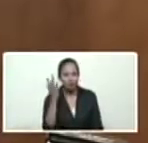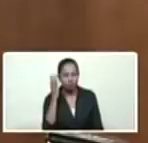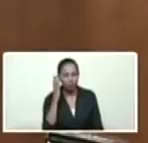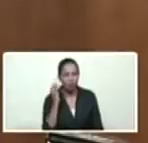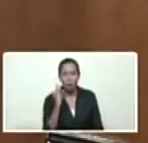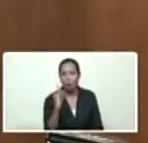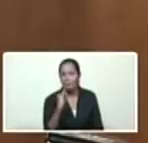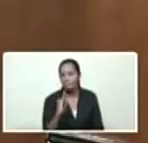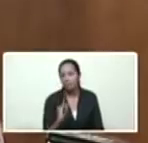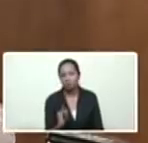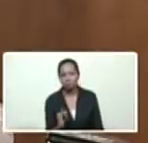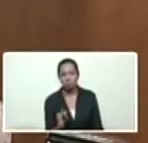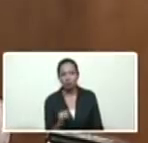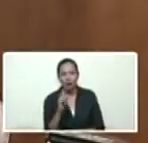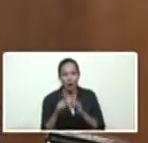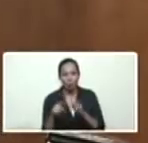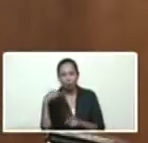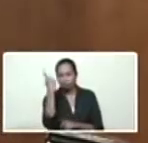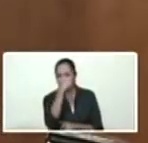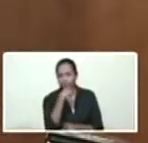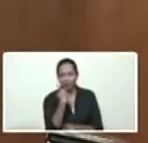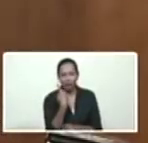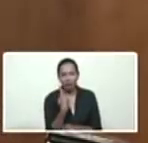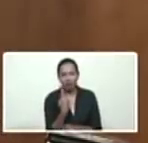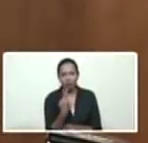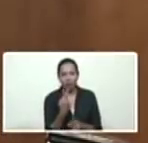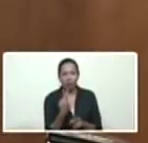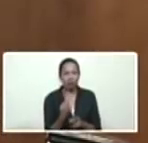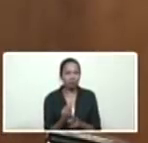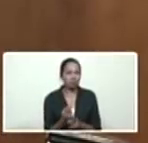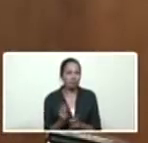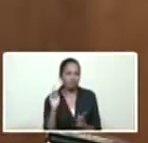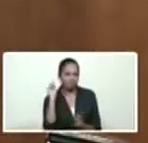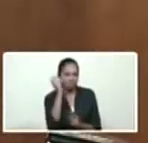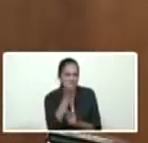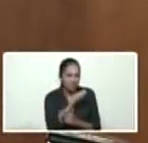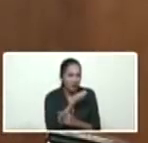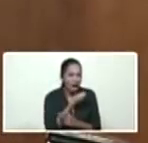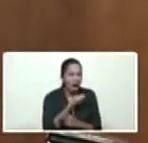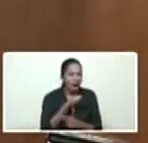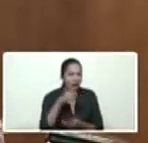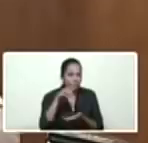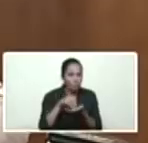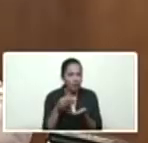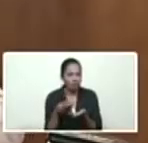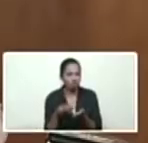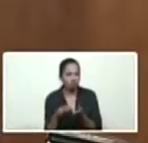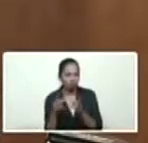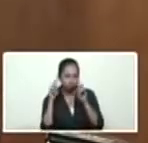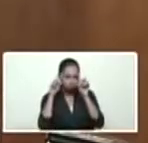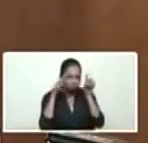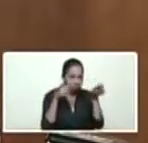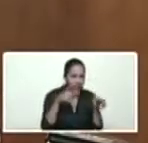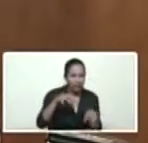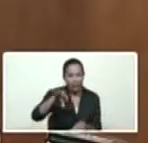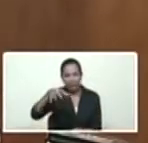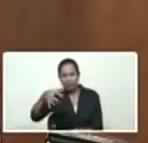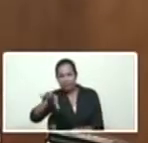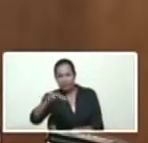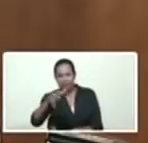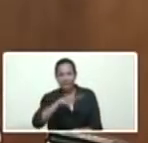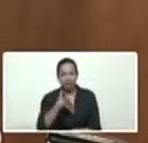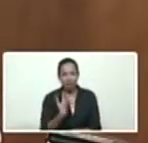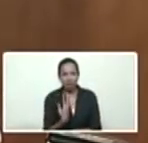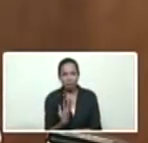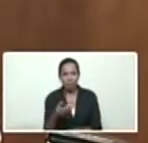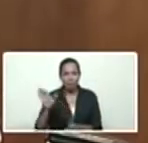alguna nueva cara le han puesto, algún nuevo disfraz le han puesto a alguno, diabólicos, títeres, que quieren hacerle daño